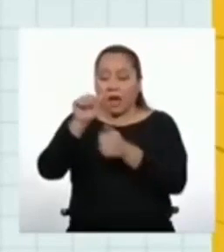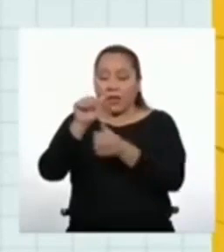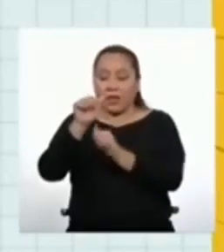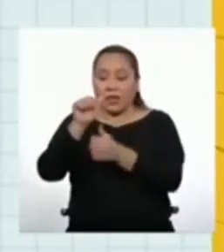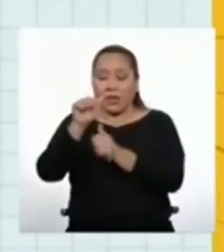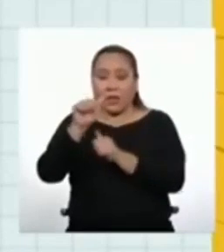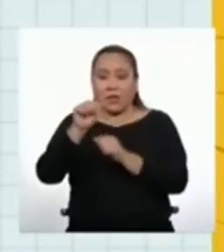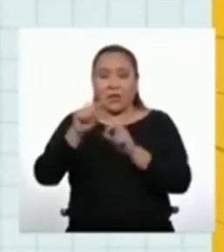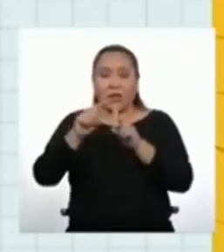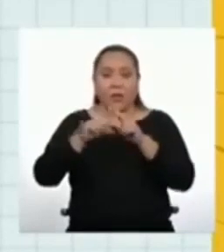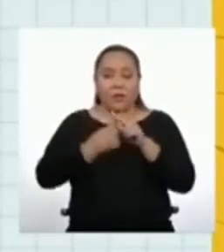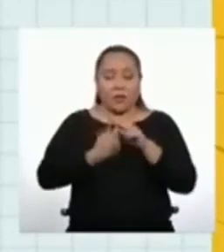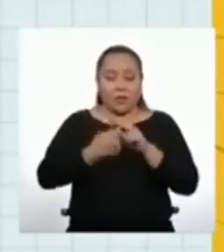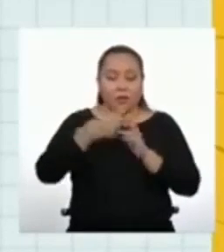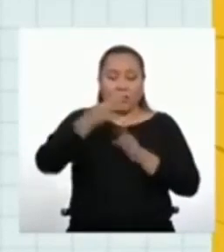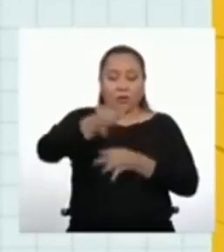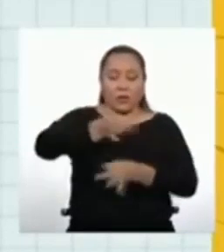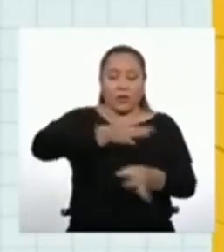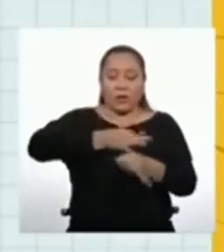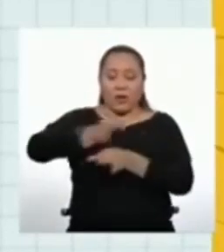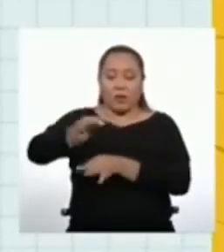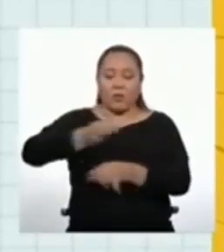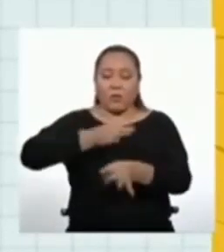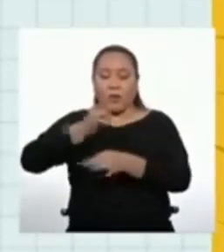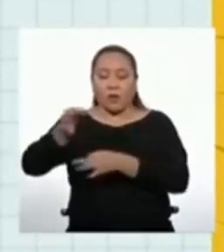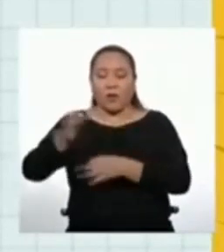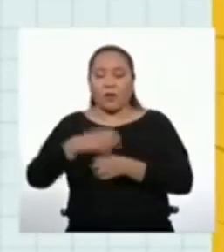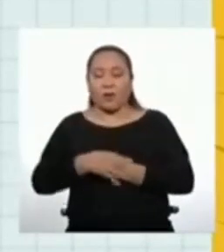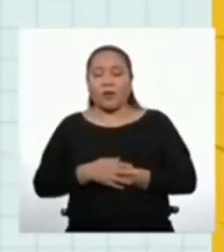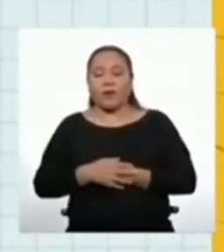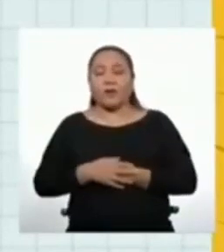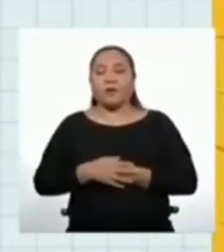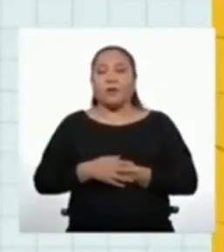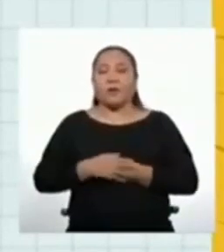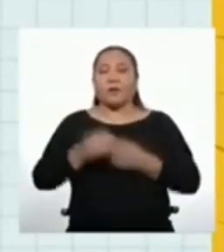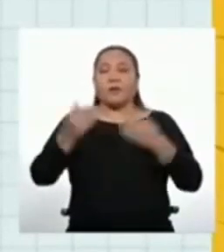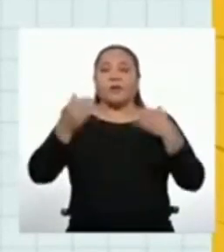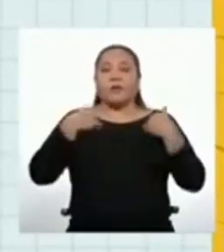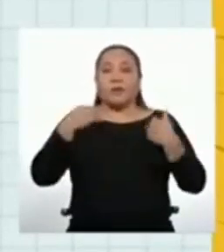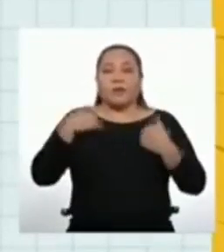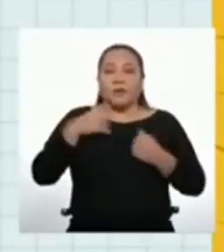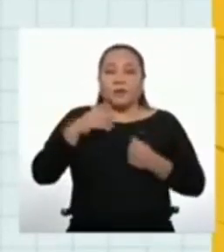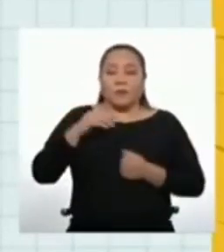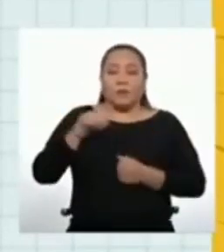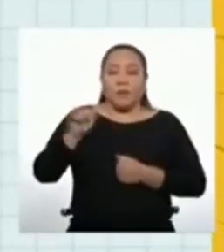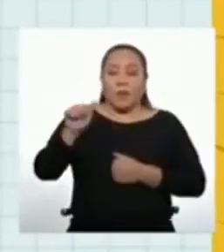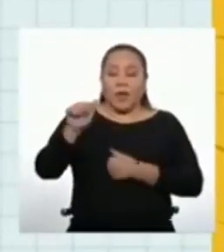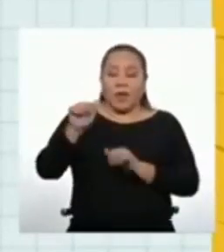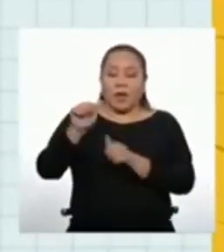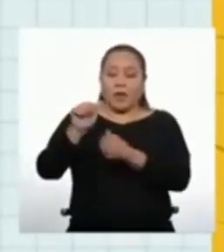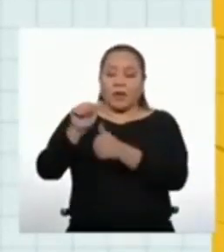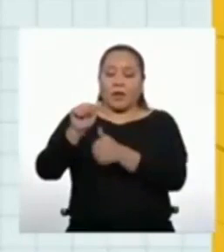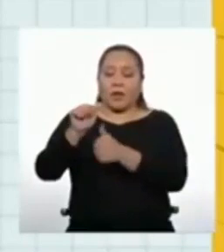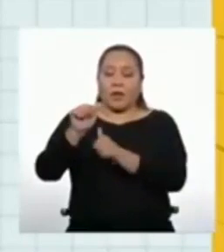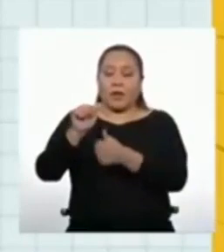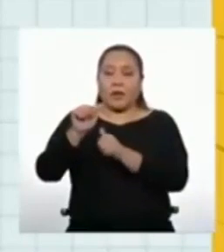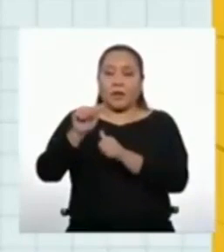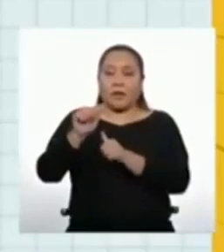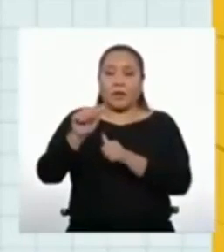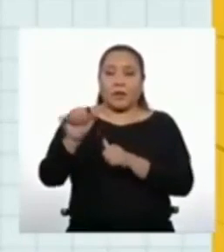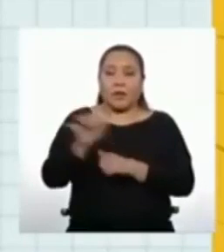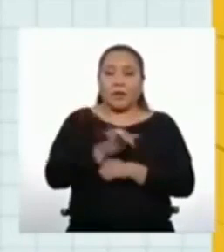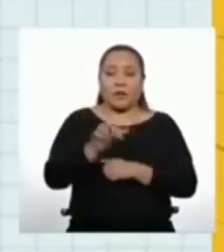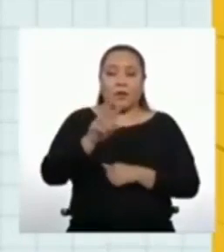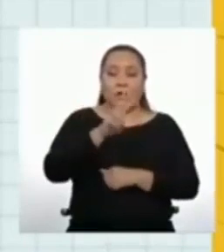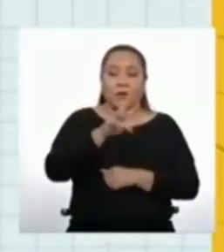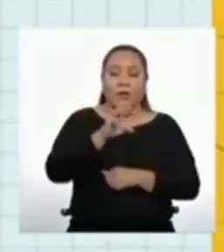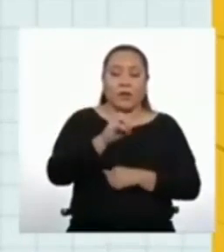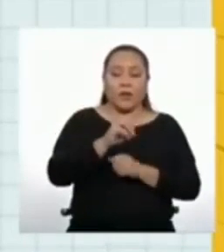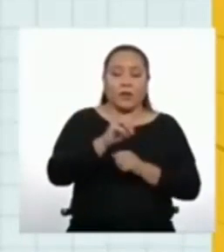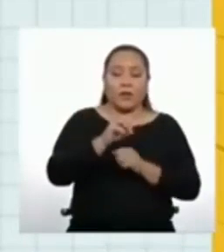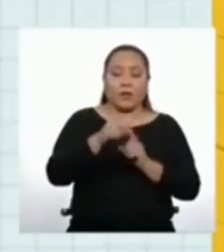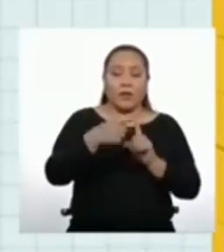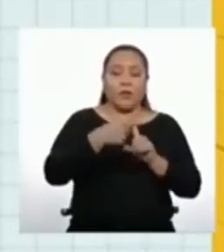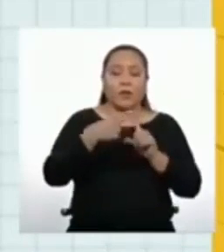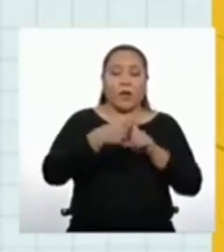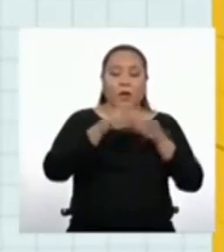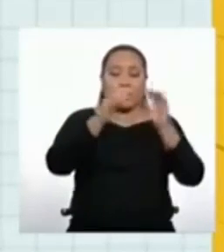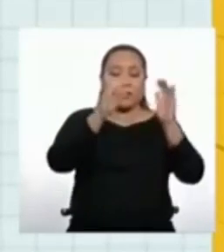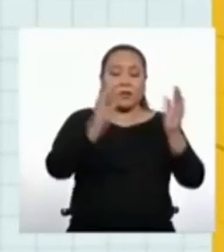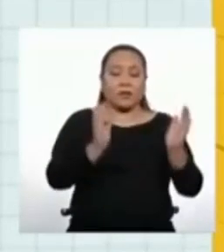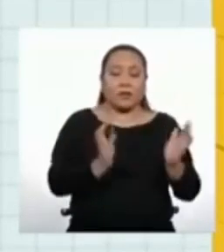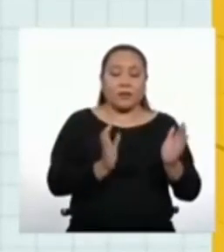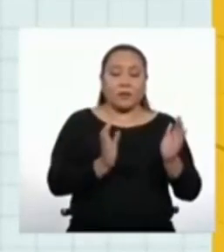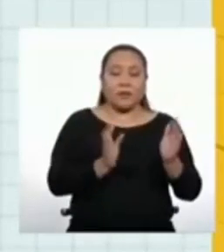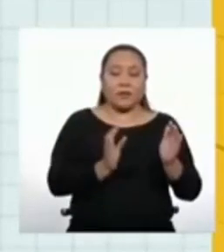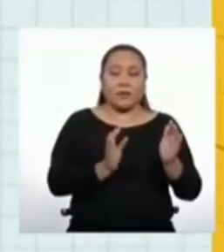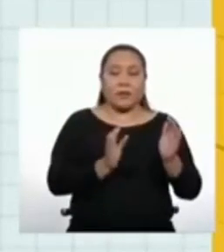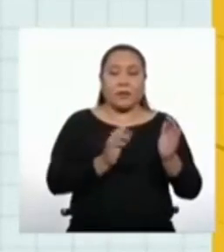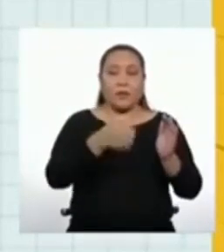empecemos a reemplazar los valores. Tenemos que el valor del término 10 es igual a 20 más, abrimos